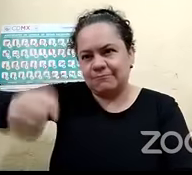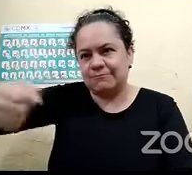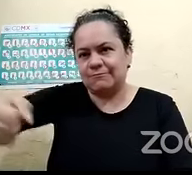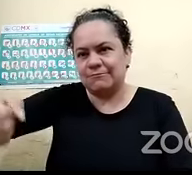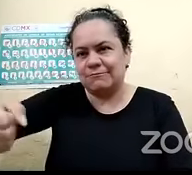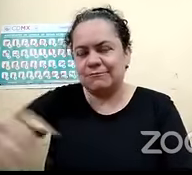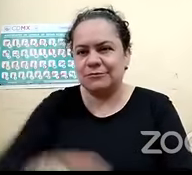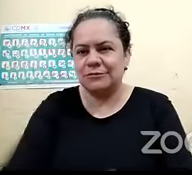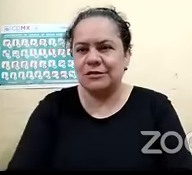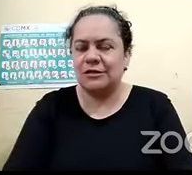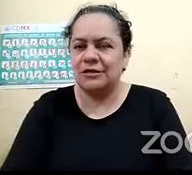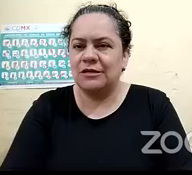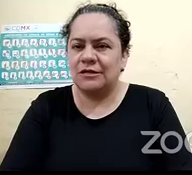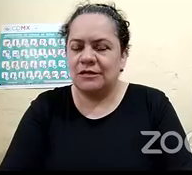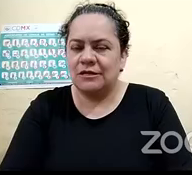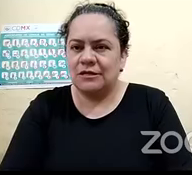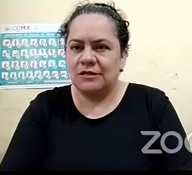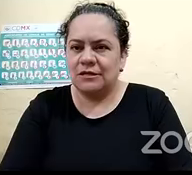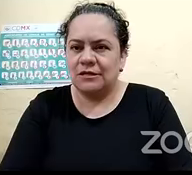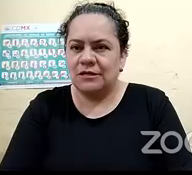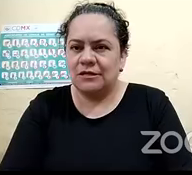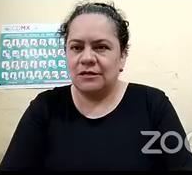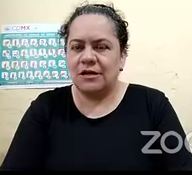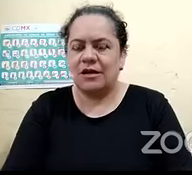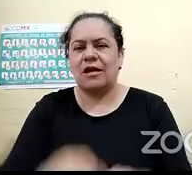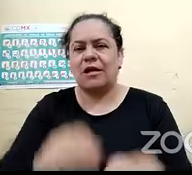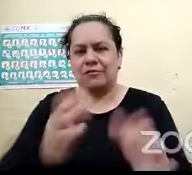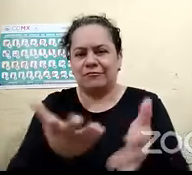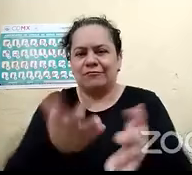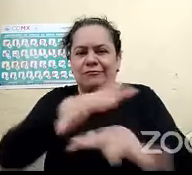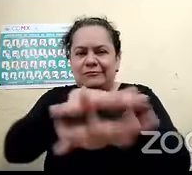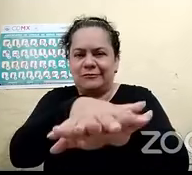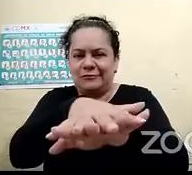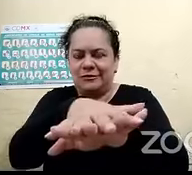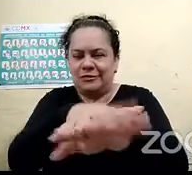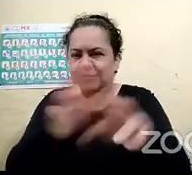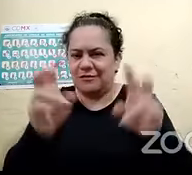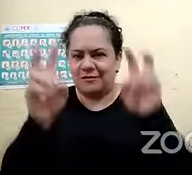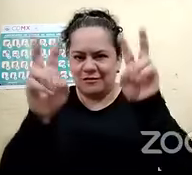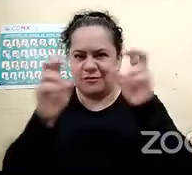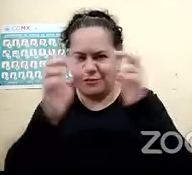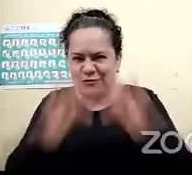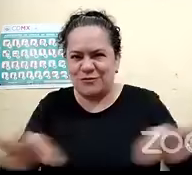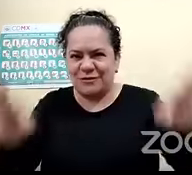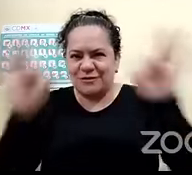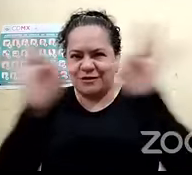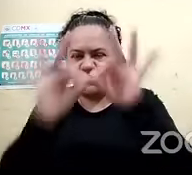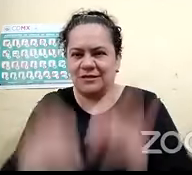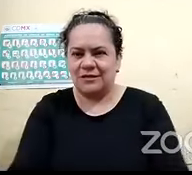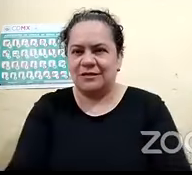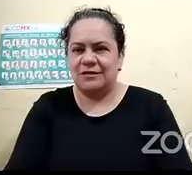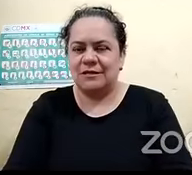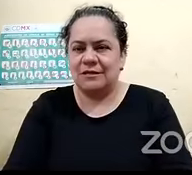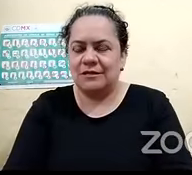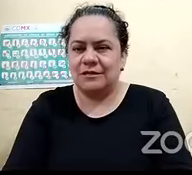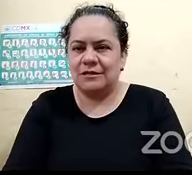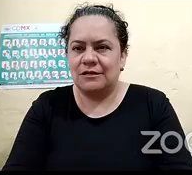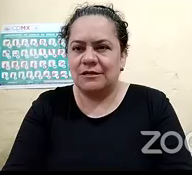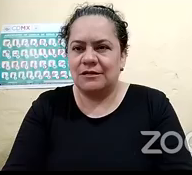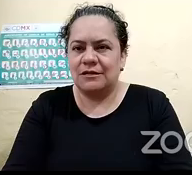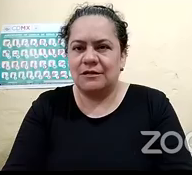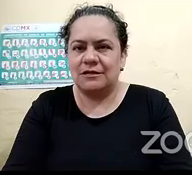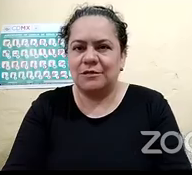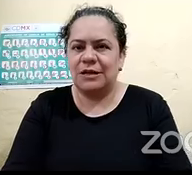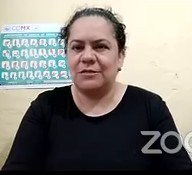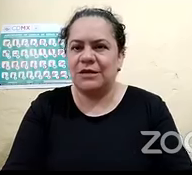interesante tema y sobre todo incluyente para todos Corsario César Flores saludos Lego Bren excelente tema